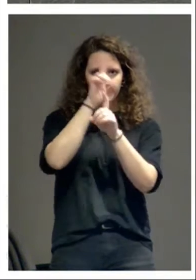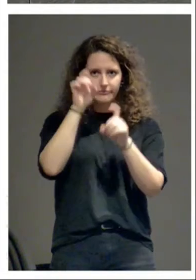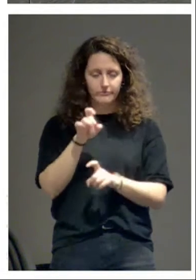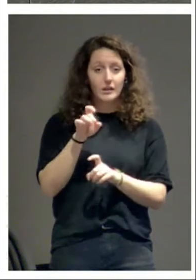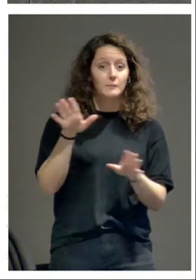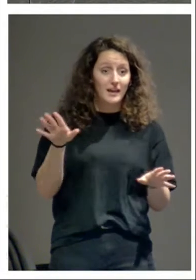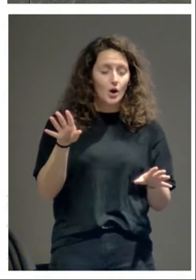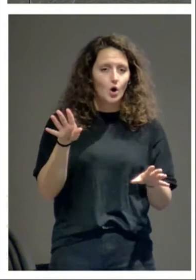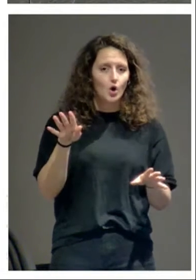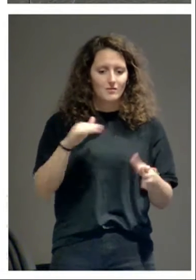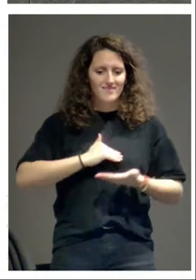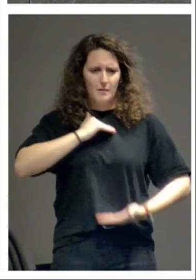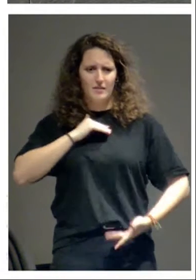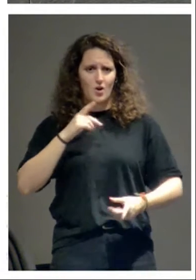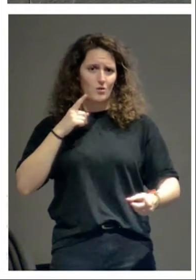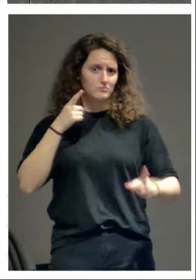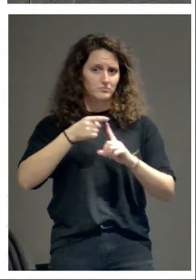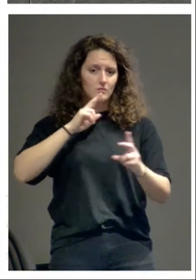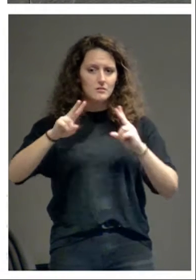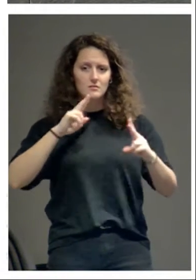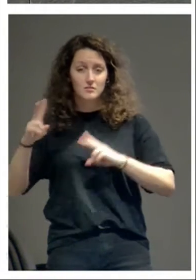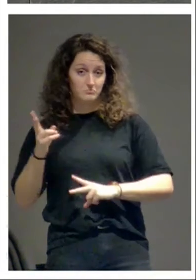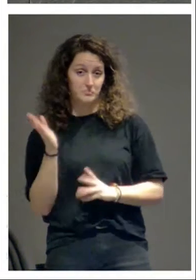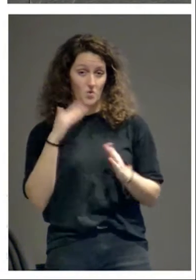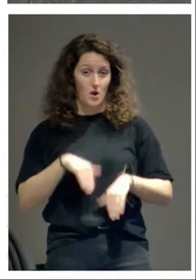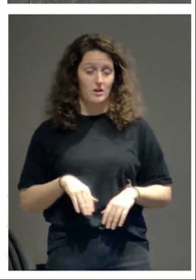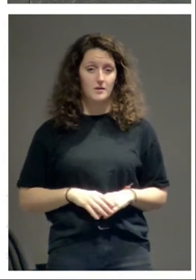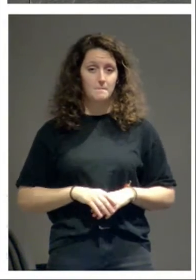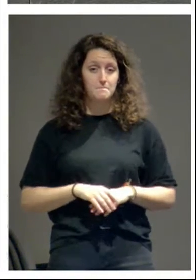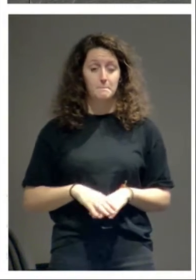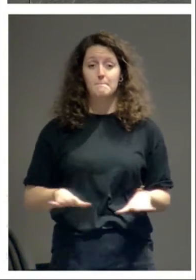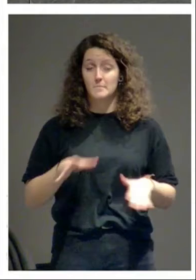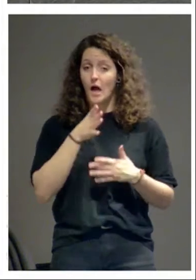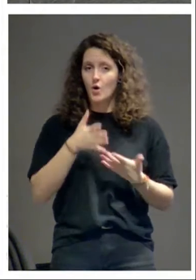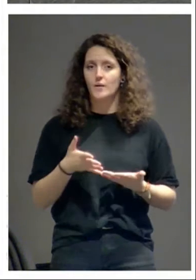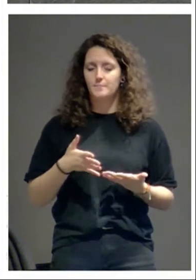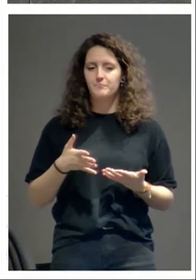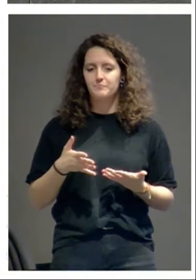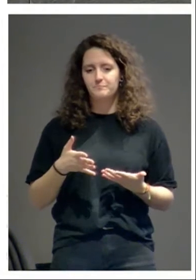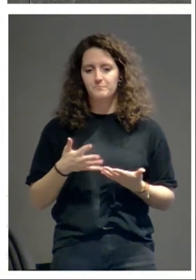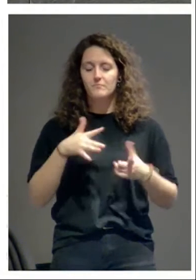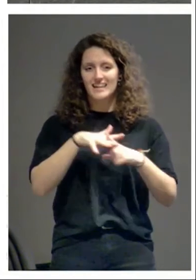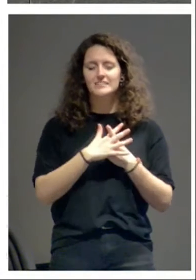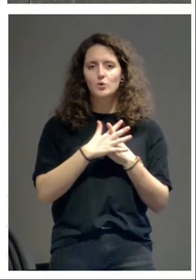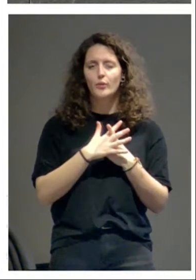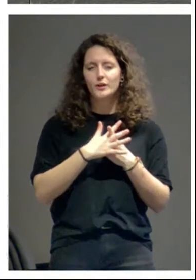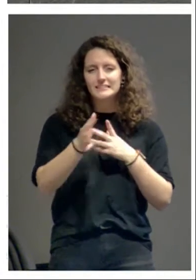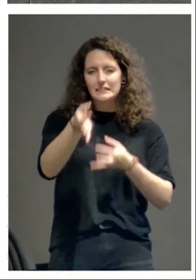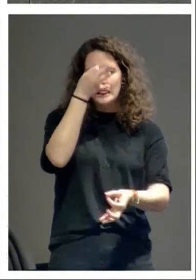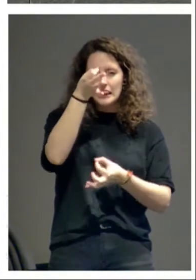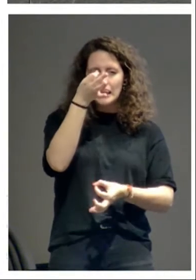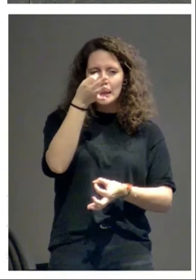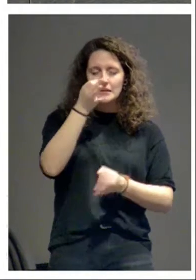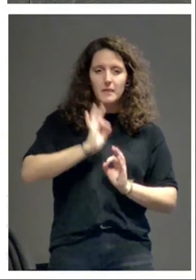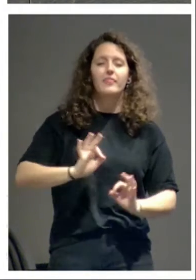capacidad de dar respuesta a esas preguntas. Ahora bien, en unas circunstancias concretas,